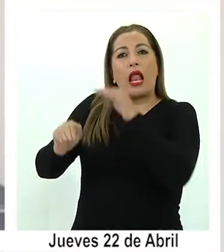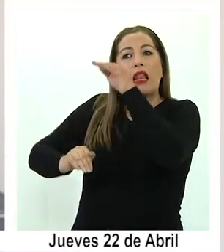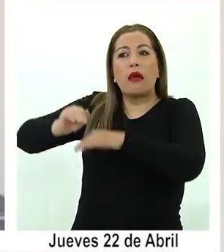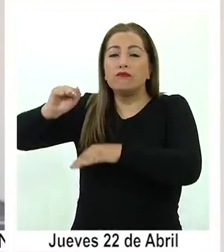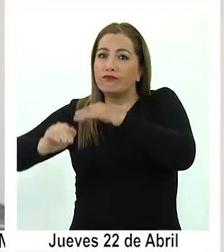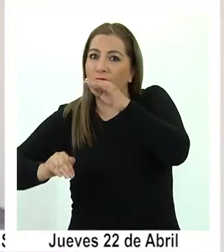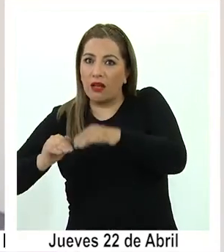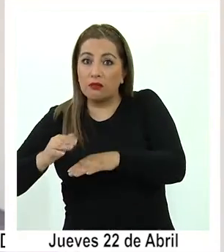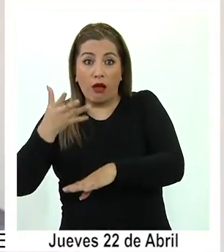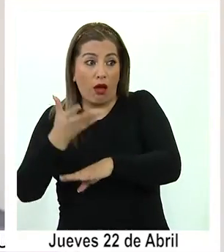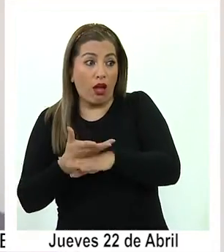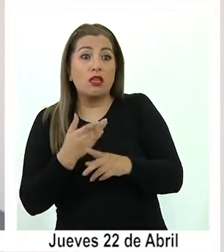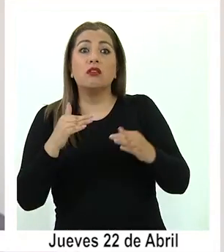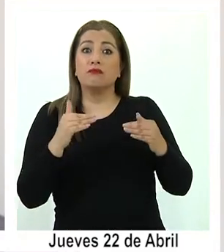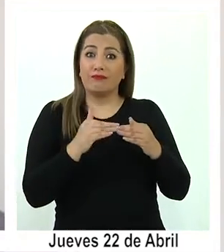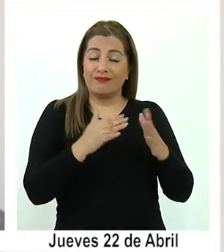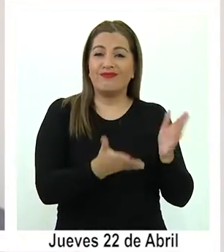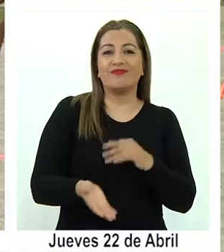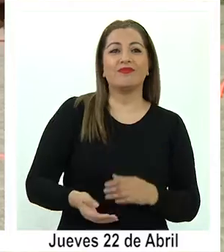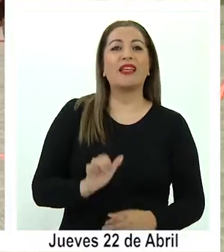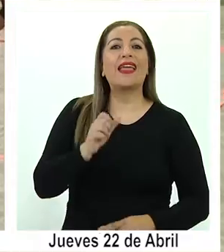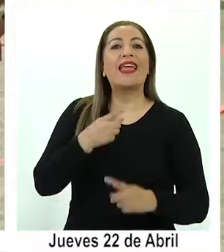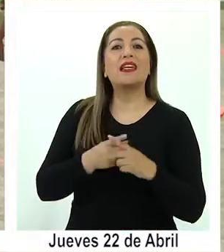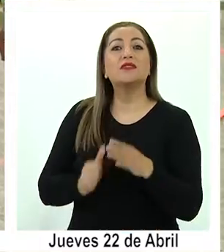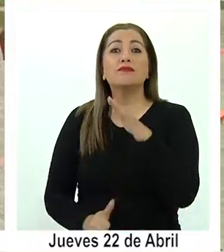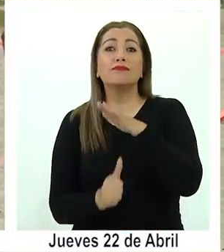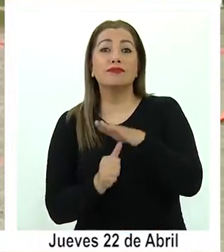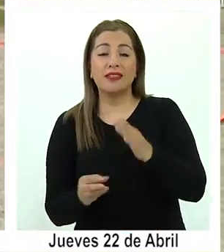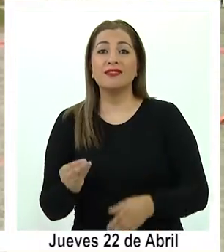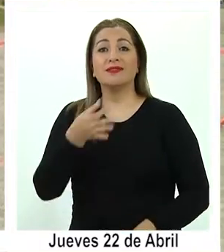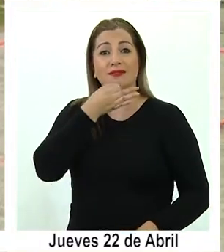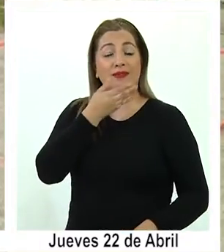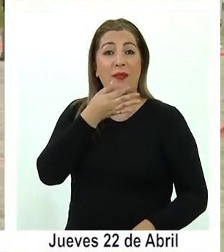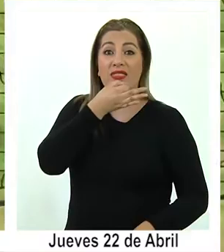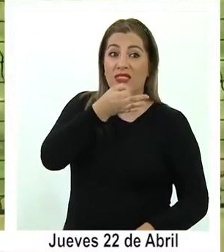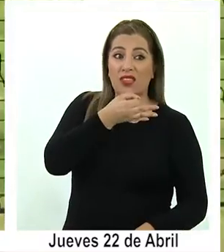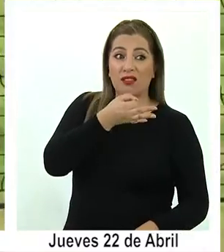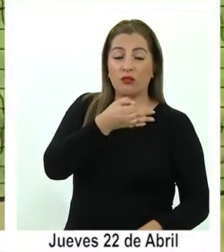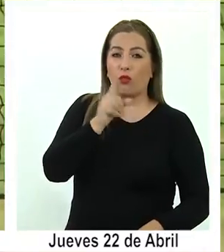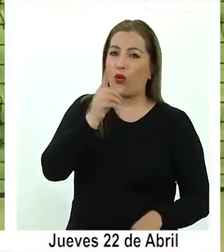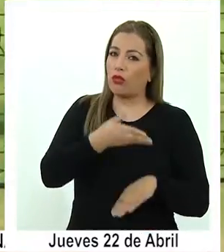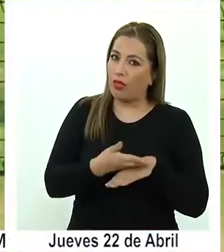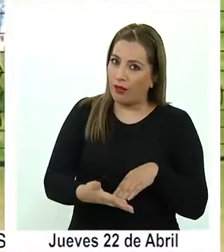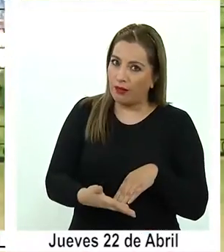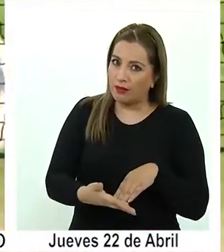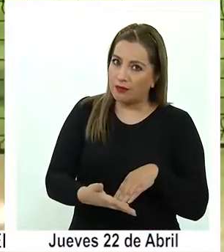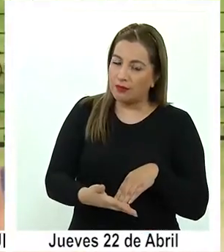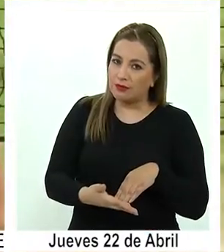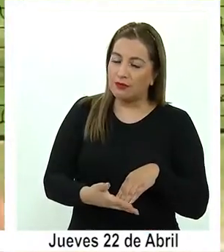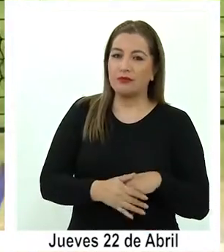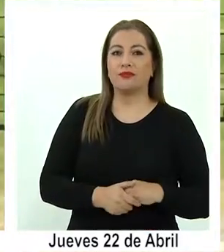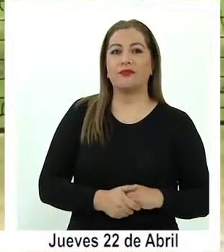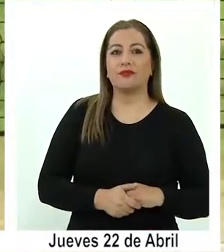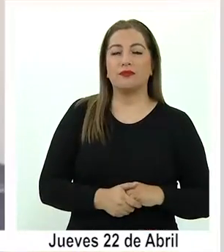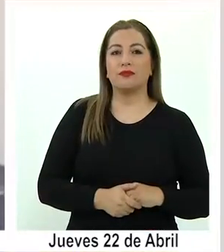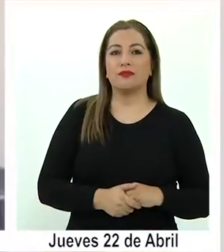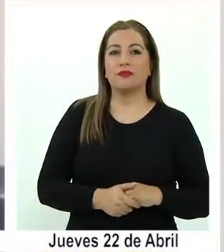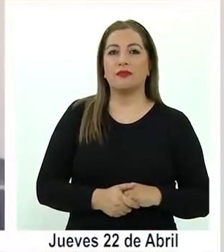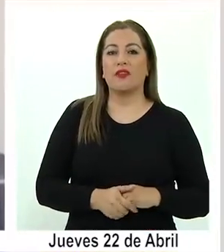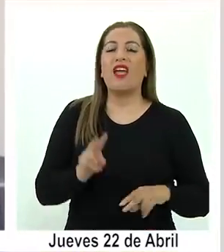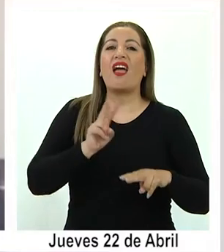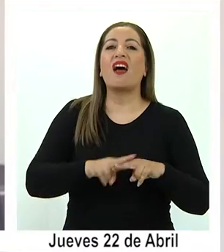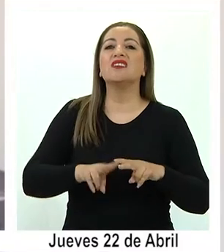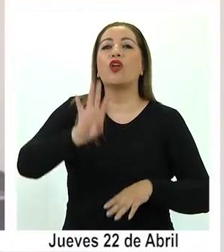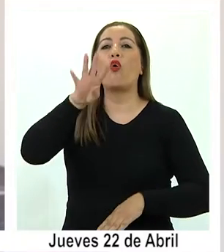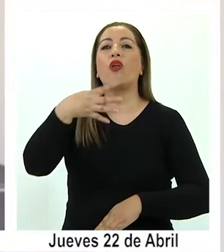existen también residencias familiares. El exconcejal además agregó que la medida llegó tarde. Tarde ya, en